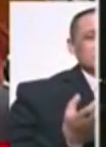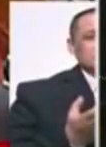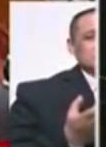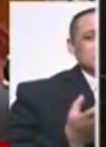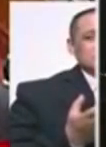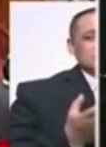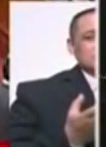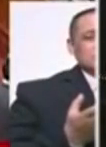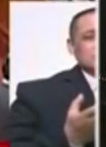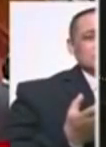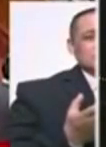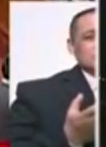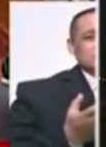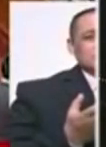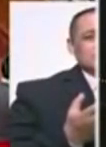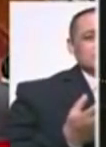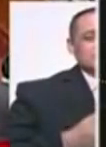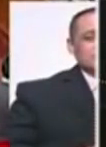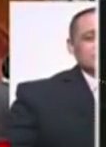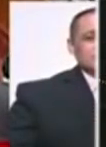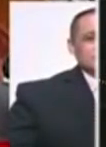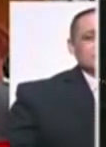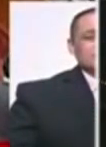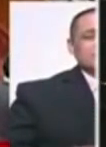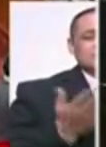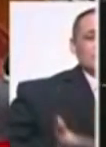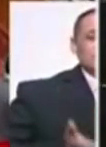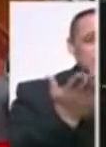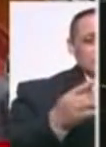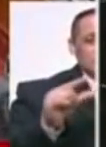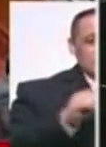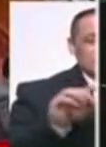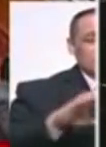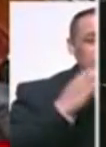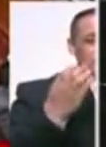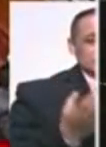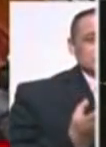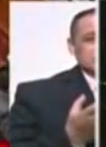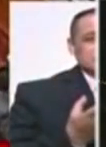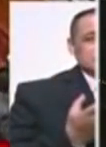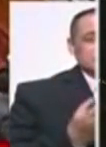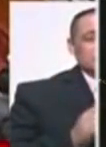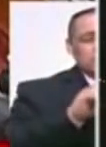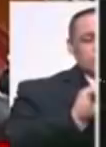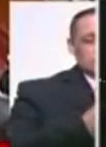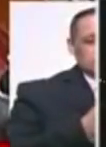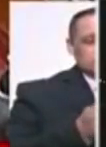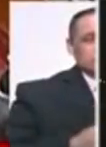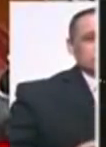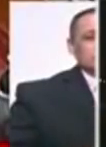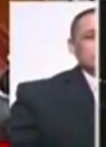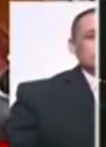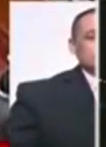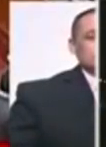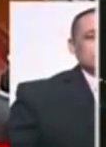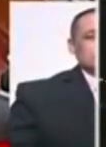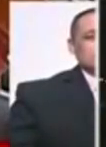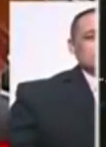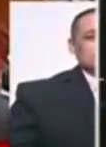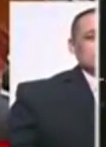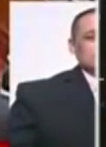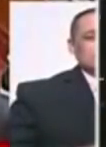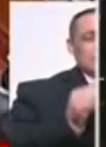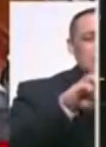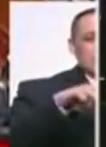despropósitos. Lo que dijo hace un poco, el día de la inmovilidad, el almirante, el congresista... ¿Montoya? Montoya.